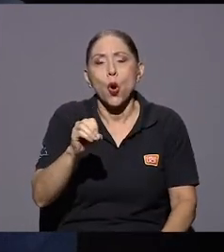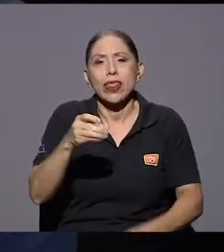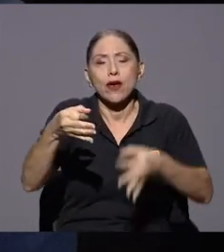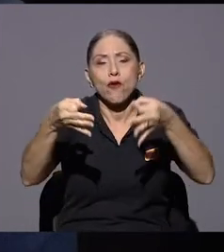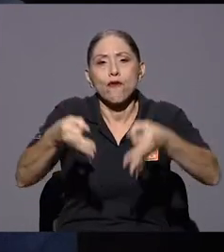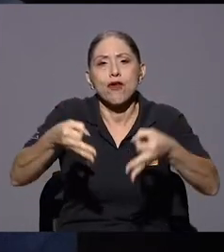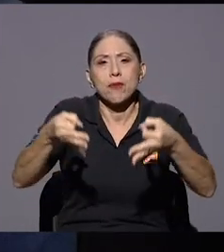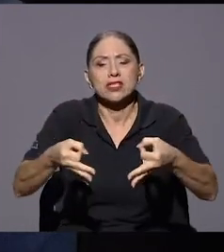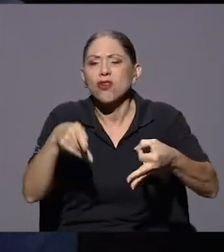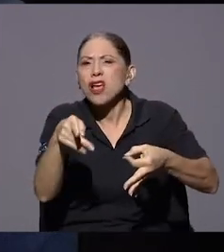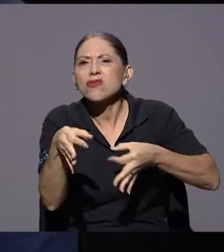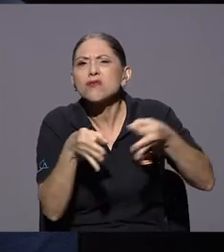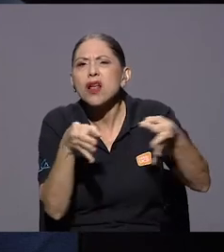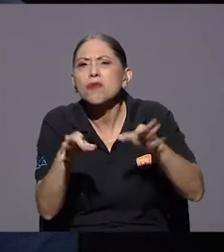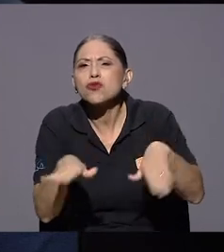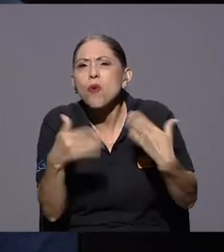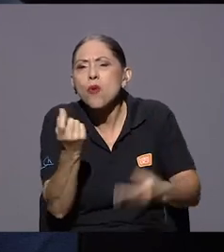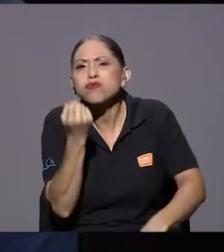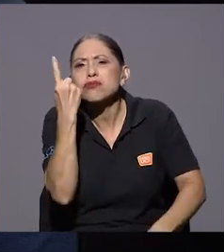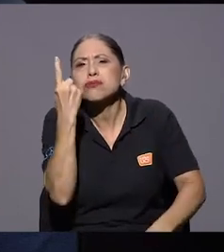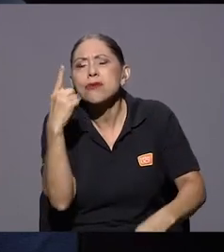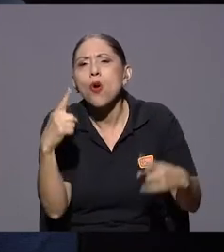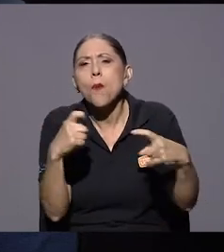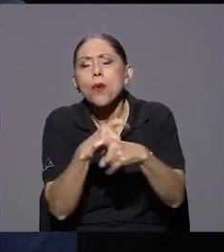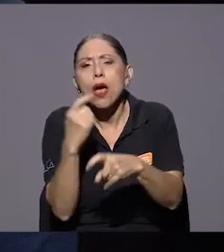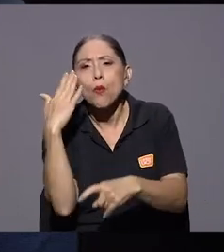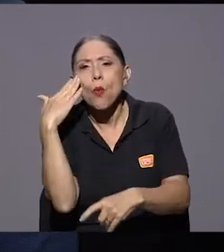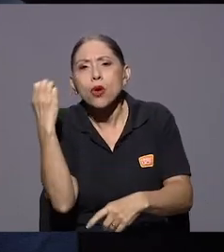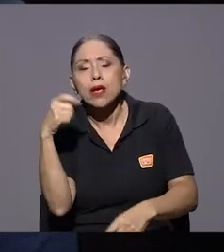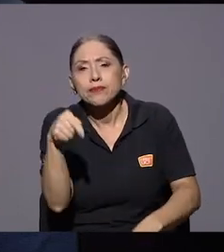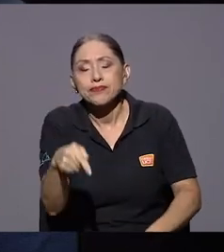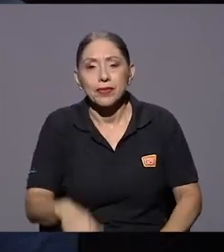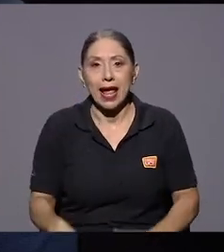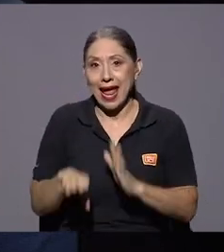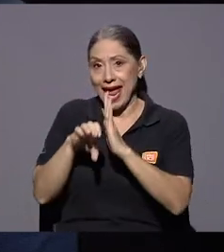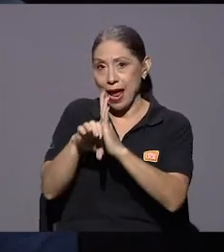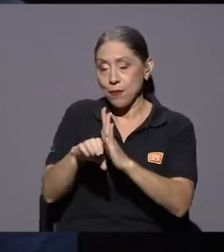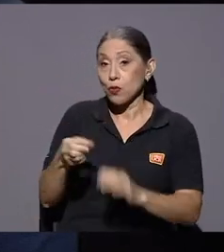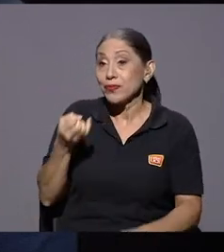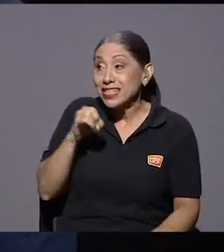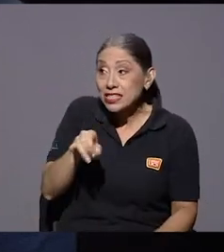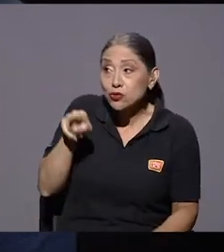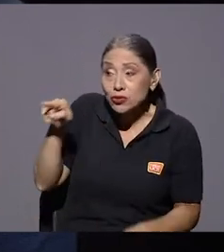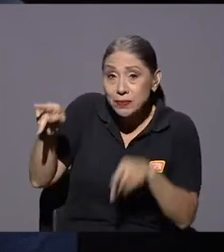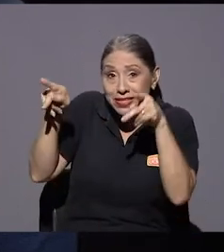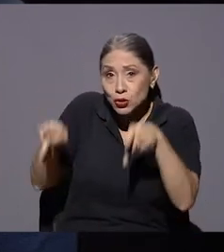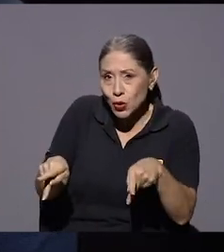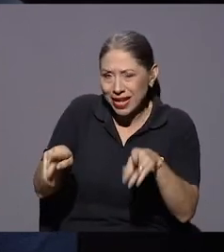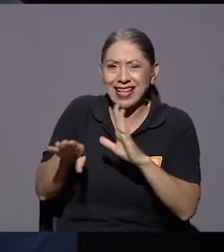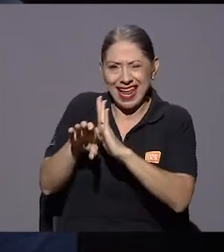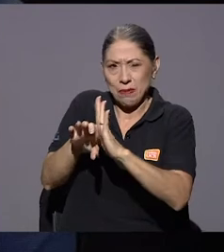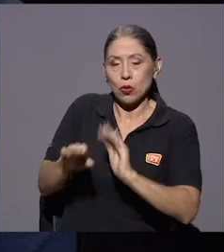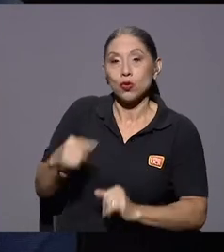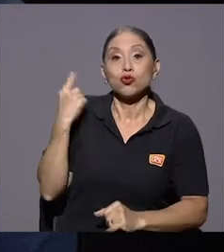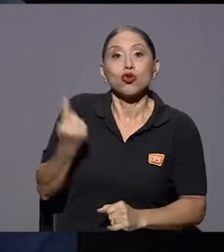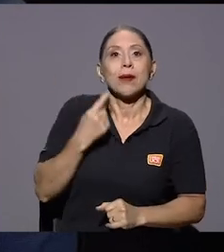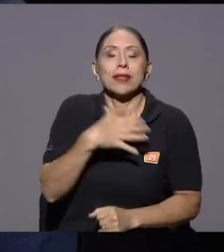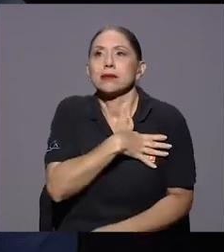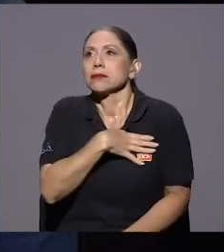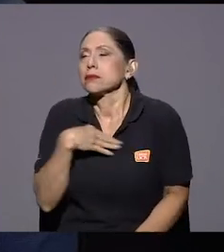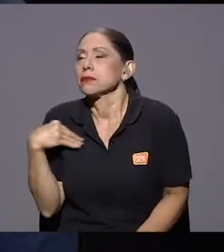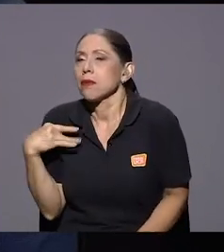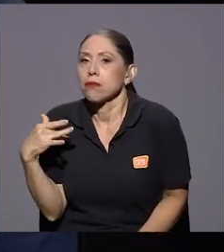qué es tan complicado para un proceso electoral? pensemos esto si vos sos una persona que solo le gustan las camisas blancas